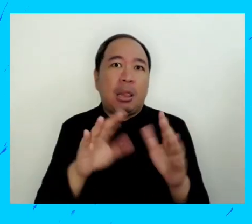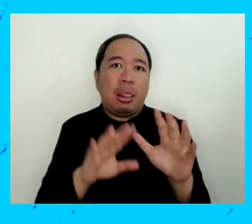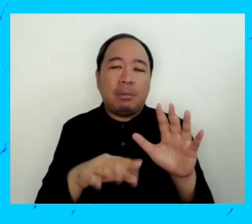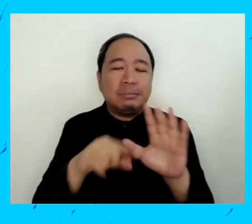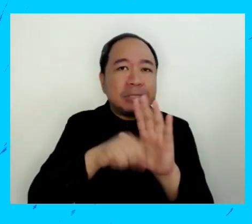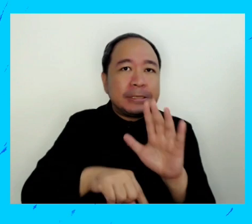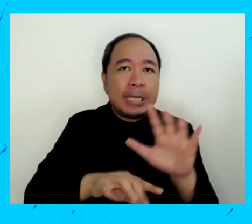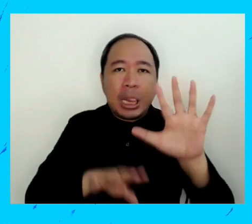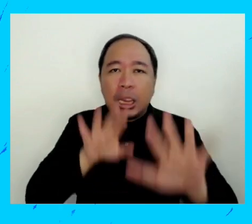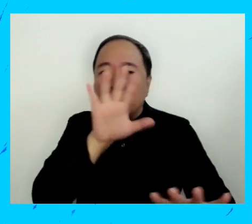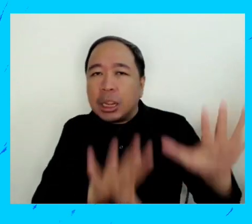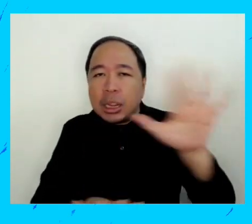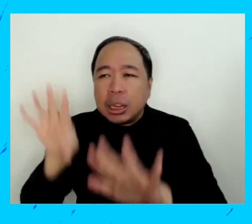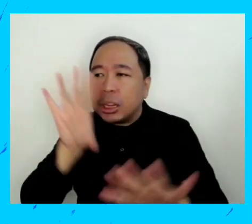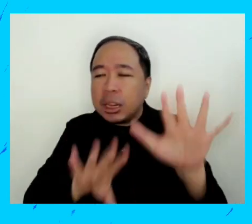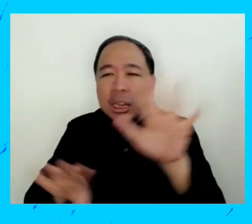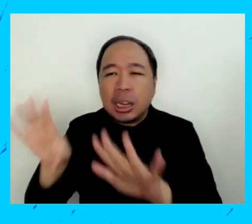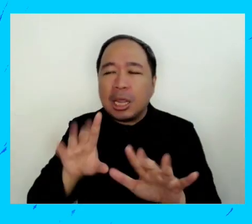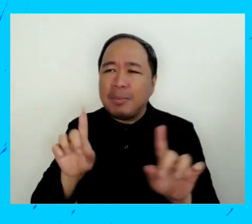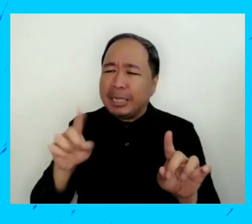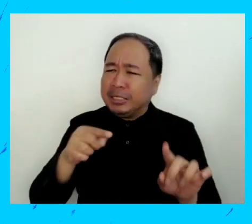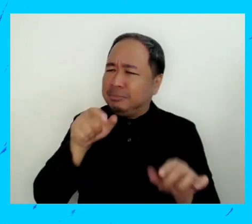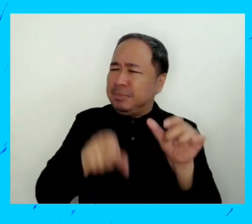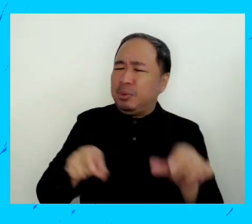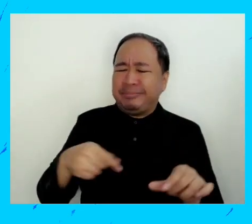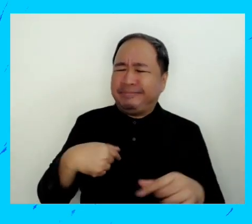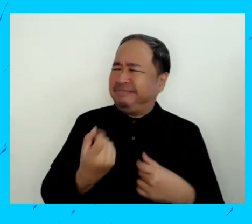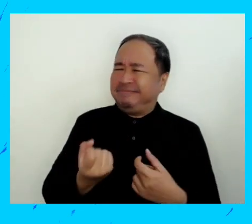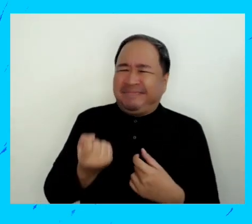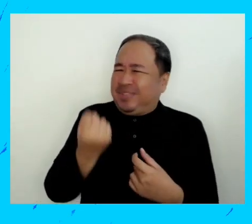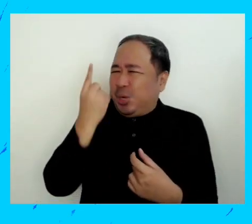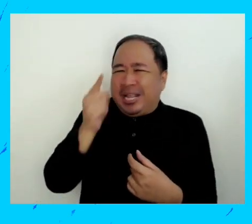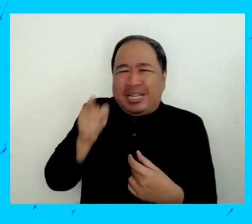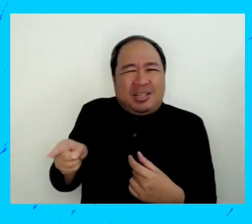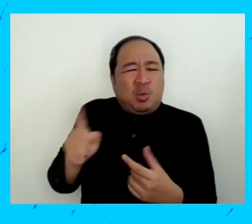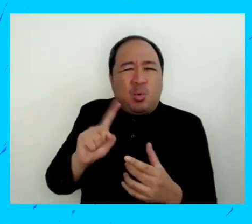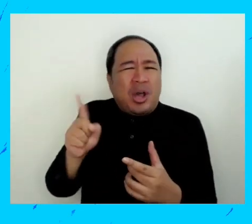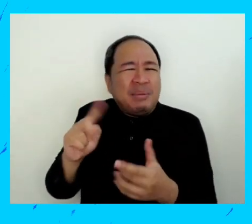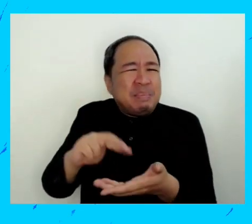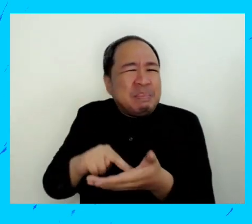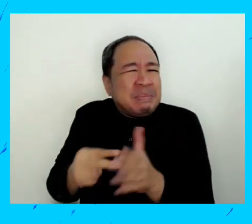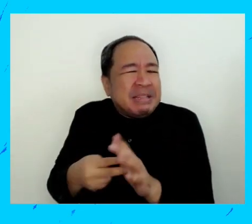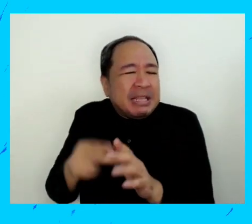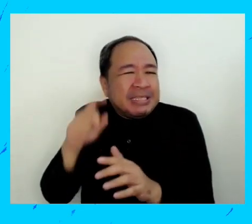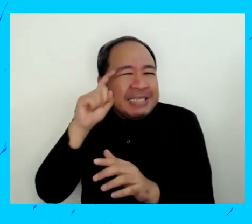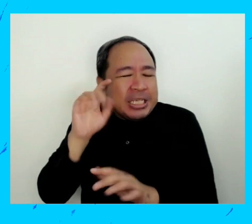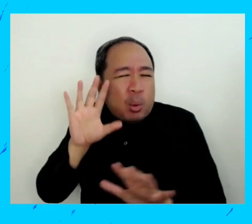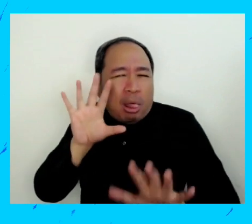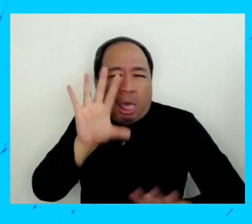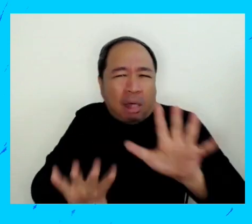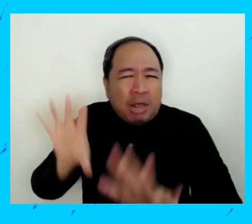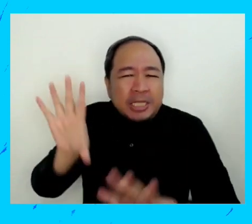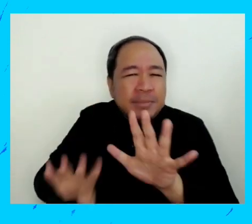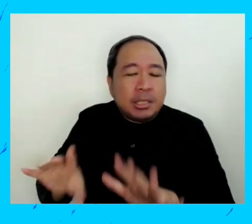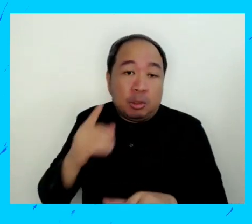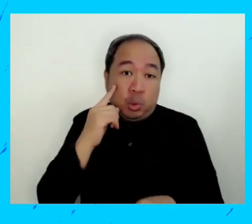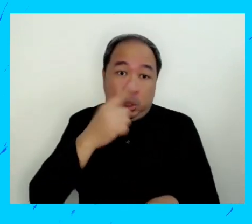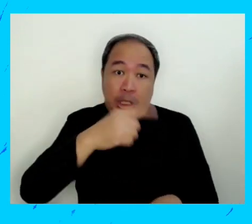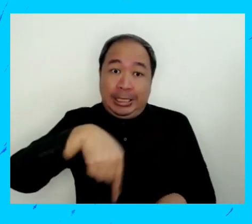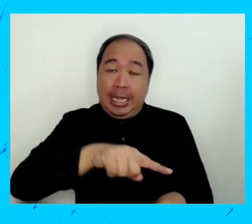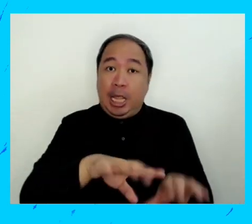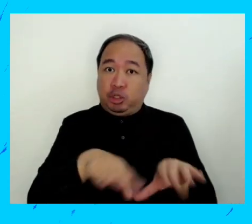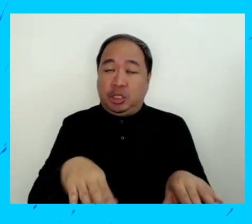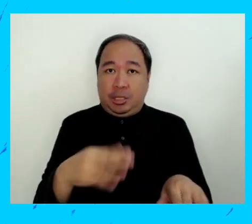está mal, por ejemplo, cuando hay acoso, hay acoso sexual, ocurre. muchas personas no entienden lo que es el acoso sexual. O